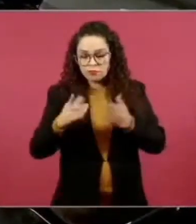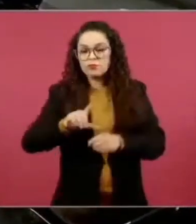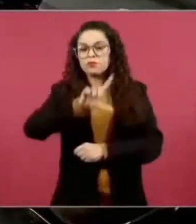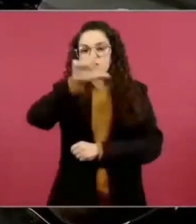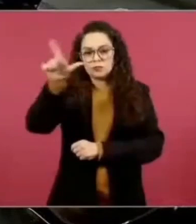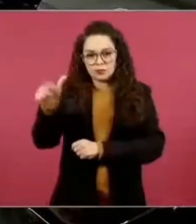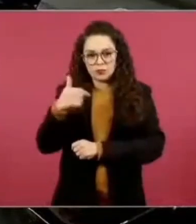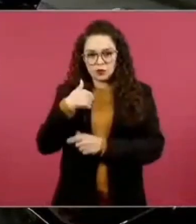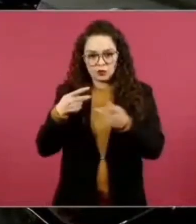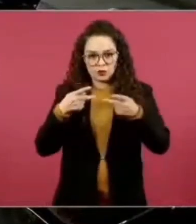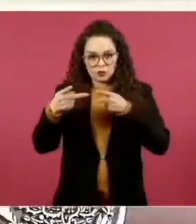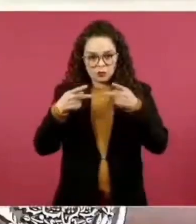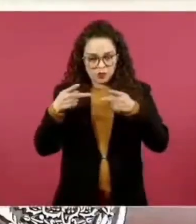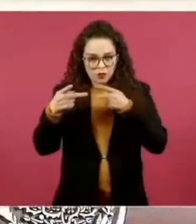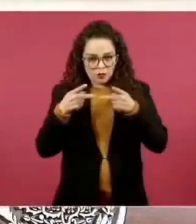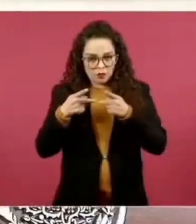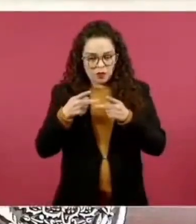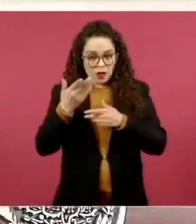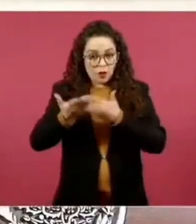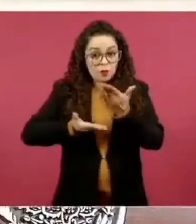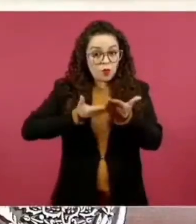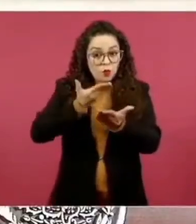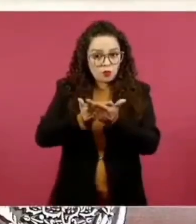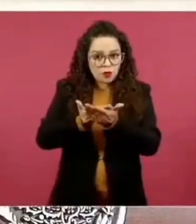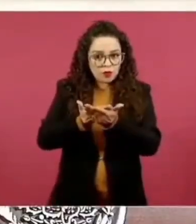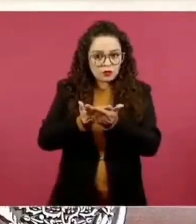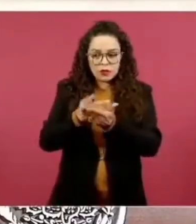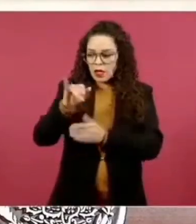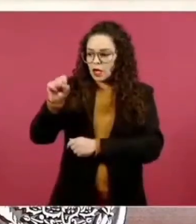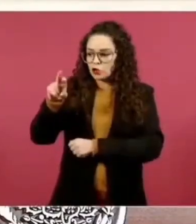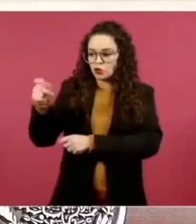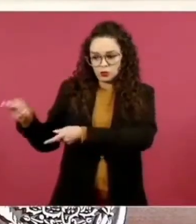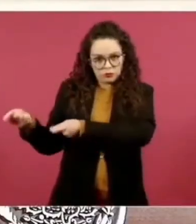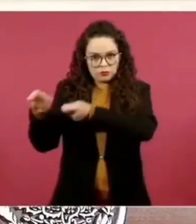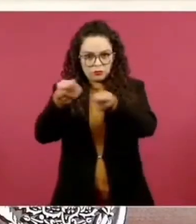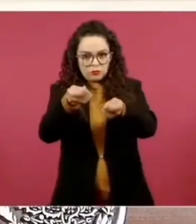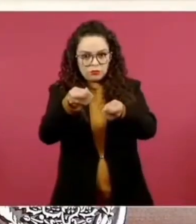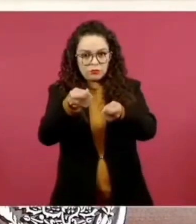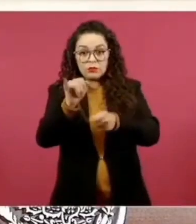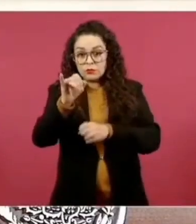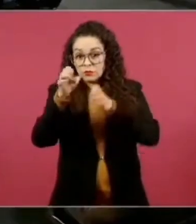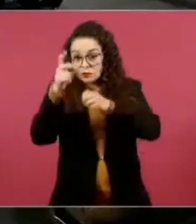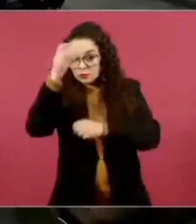la propuesta con Jesús y si están de acuerdo, ya aquí ya lo vamos a conocer.